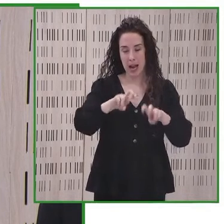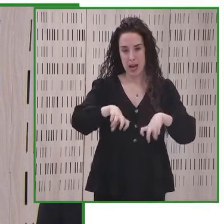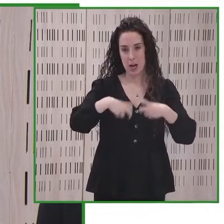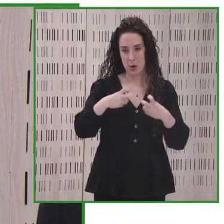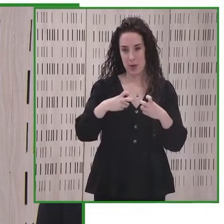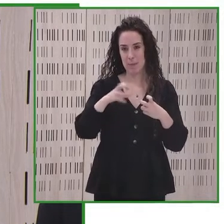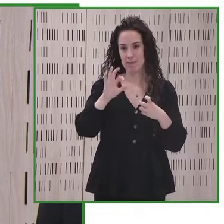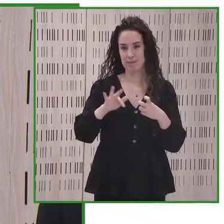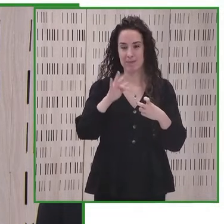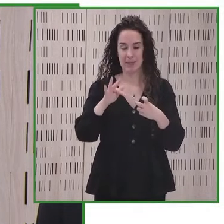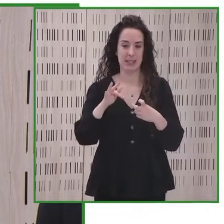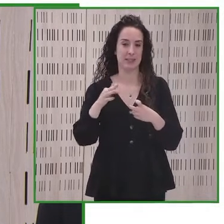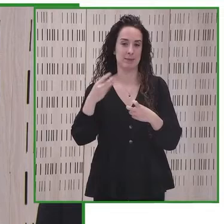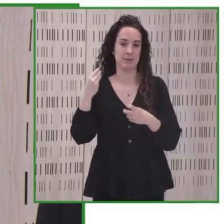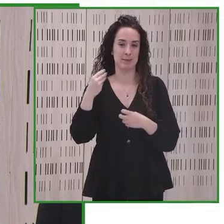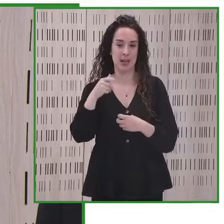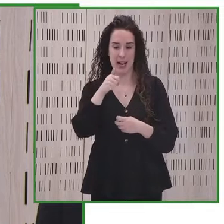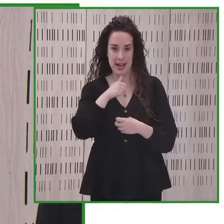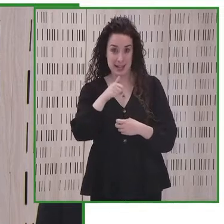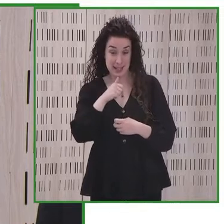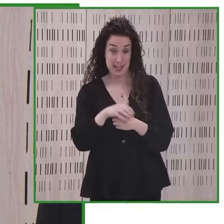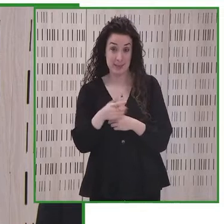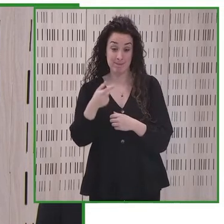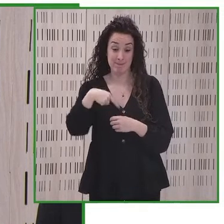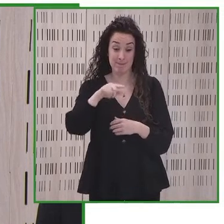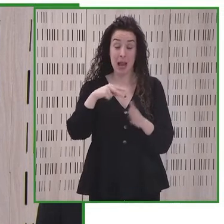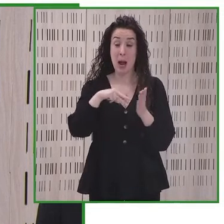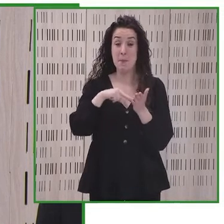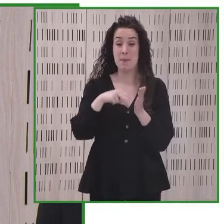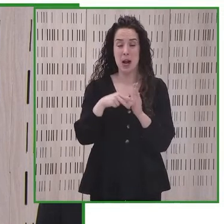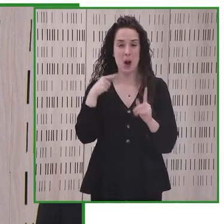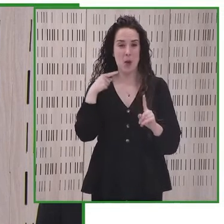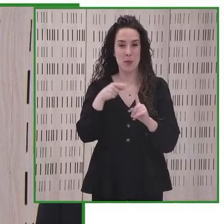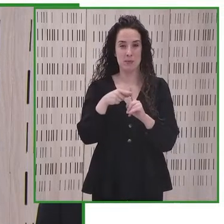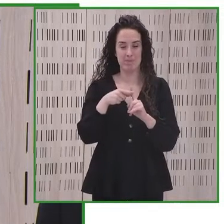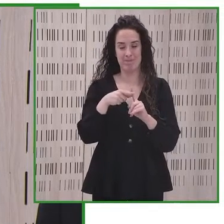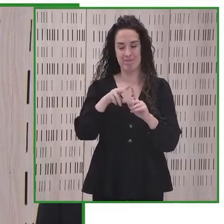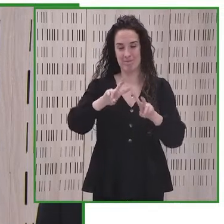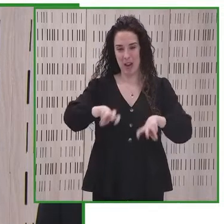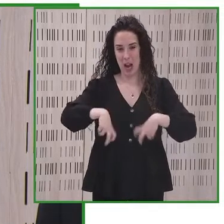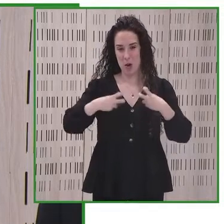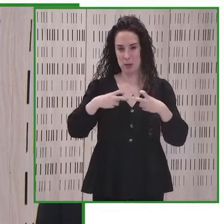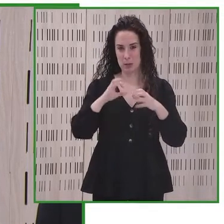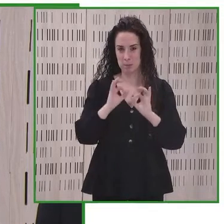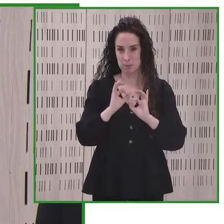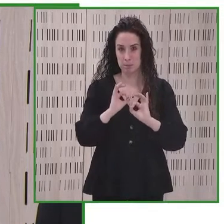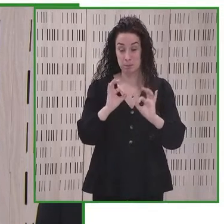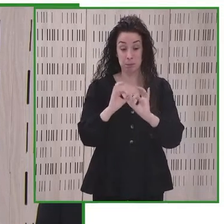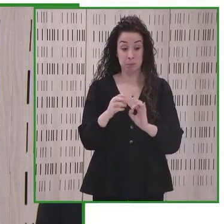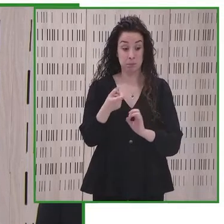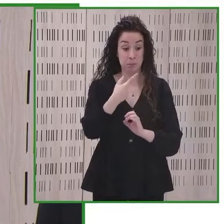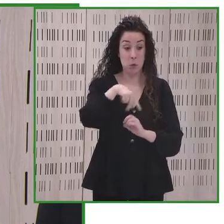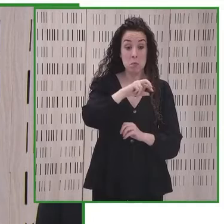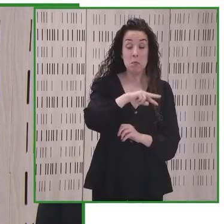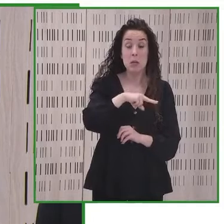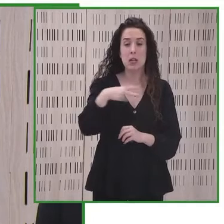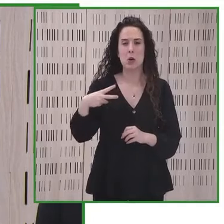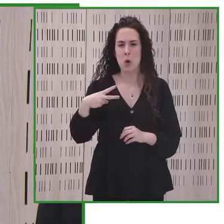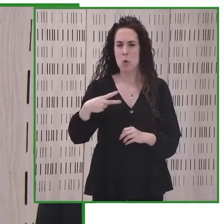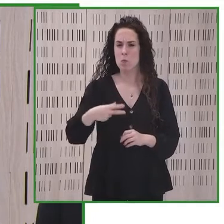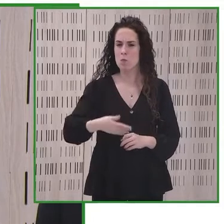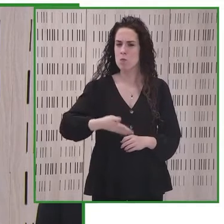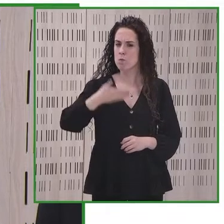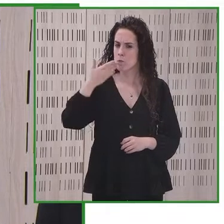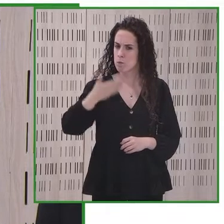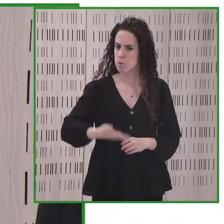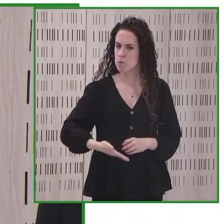como destacaba el Presidente, es un plan para una recuperación justa. Los resultados de este plan son importantes, como